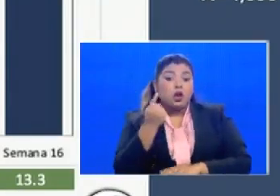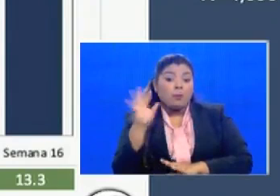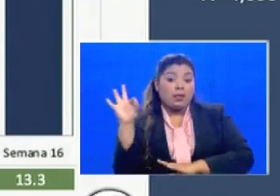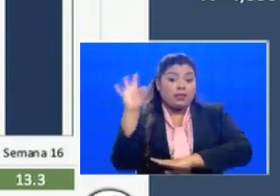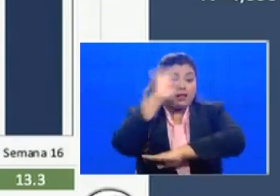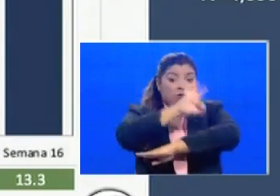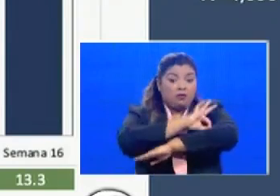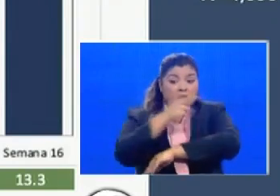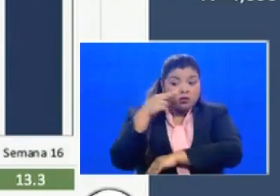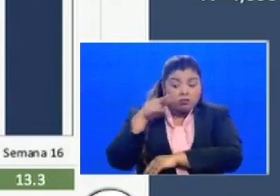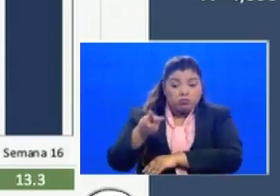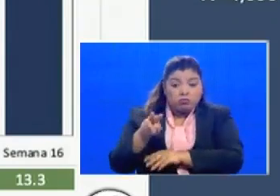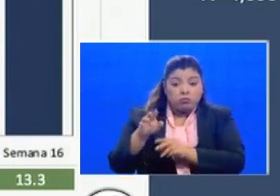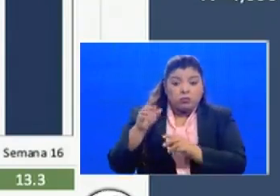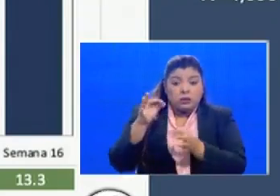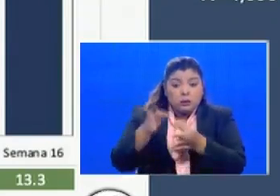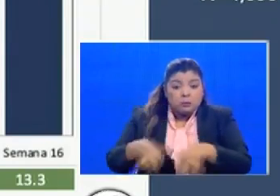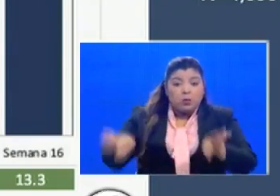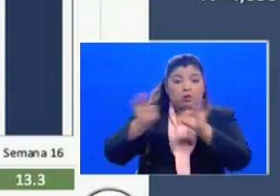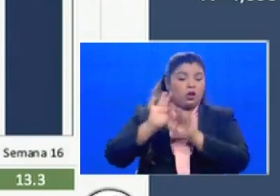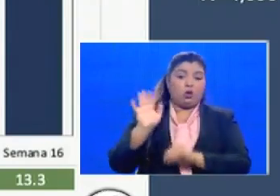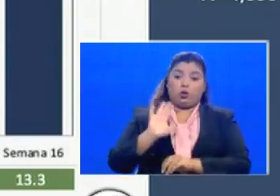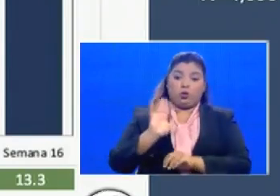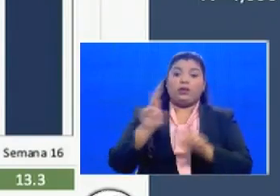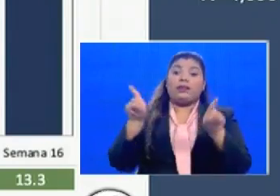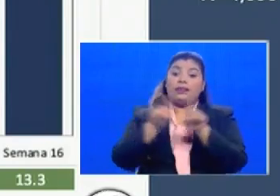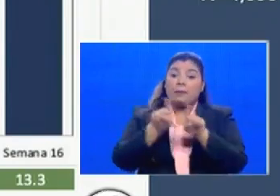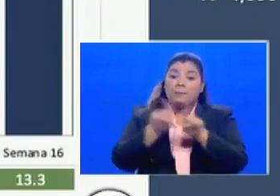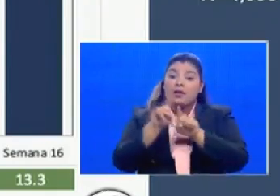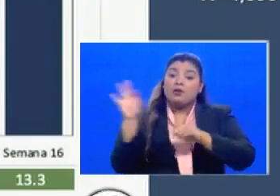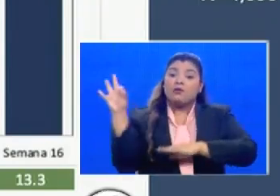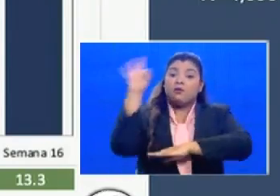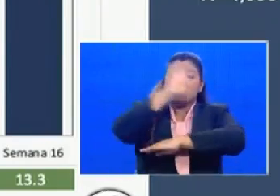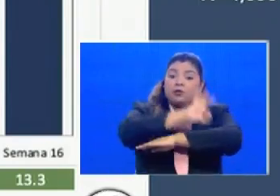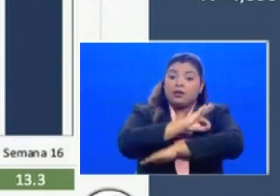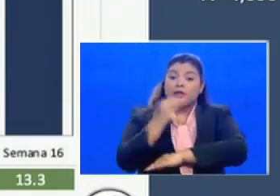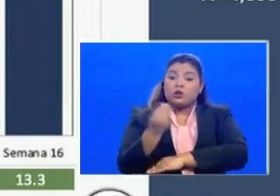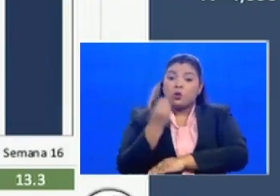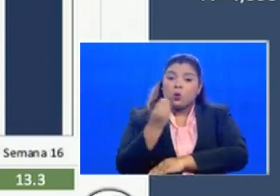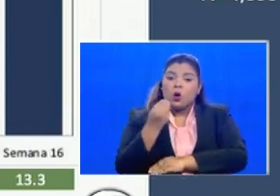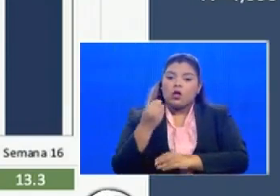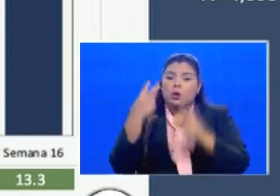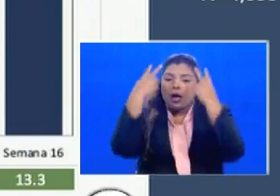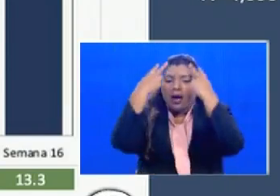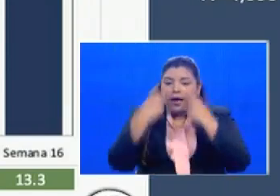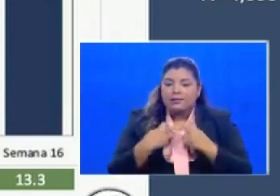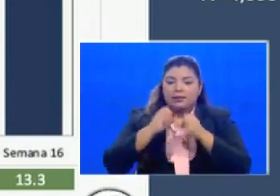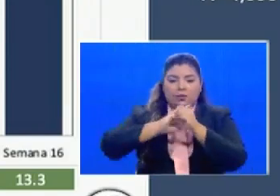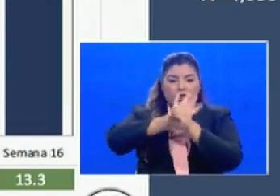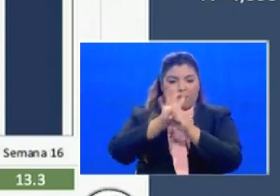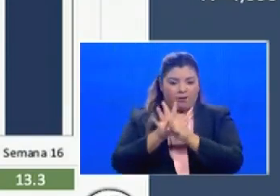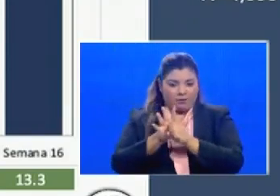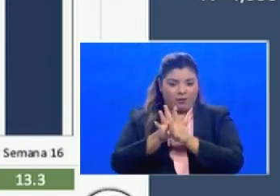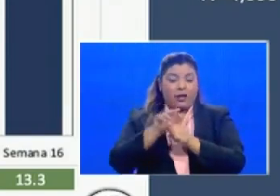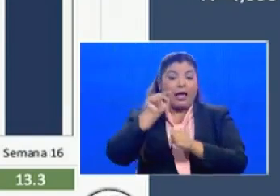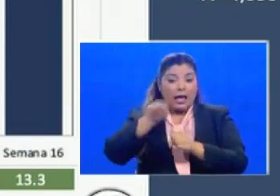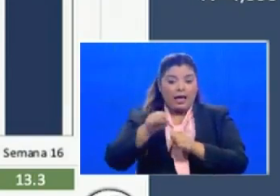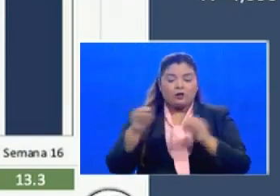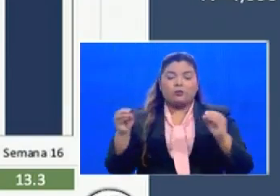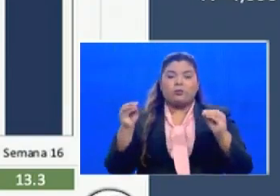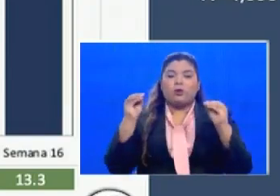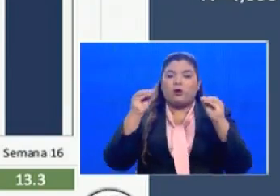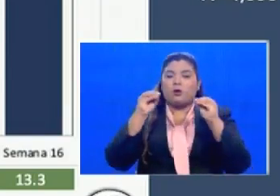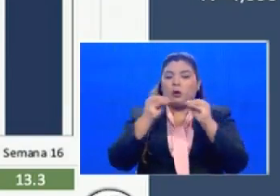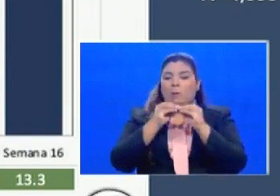en que se reportaron en la rueda de prensa, sino también la fecha cuando se tomaron las muestras que es un indicador más cercano